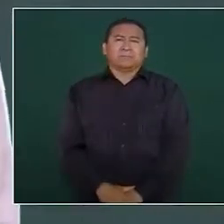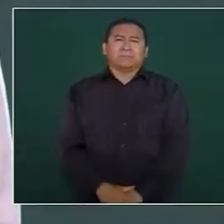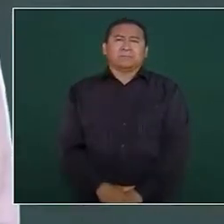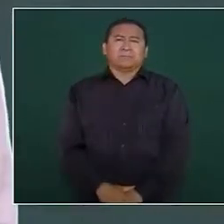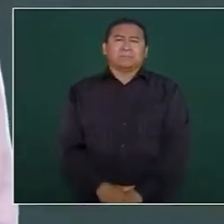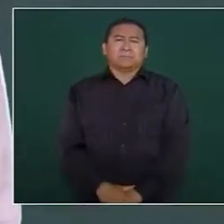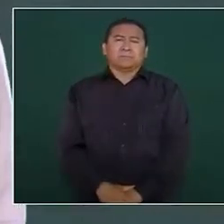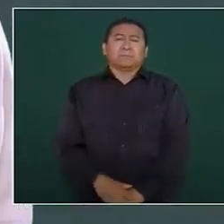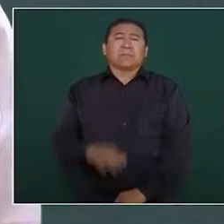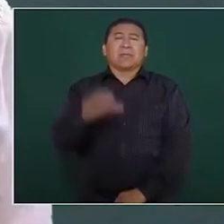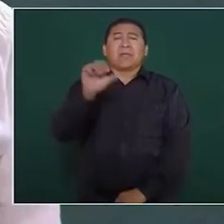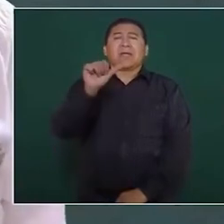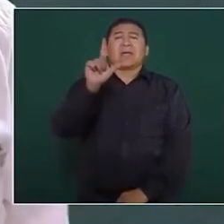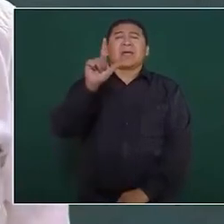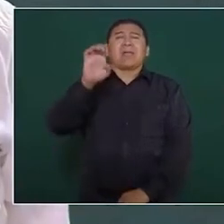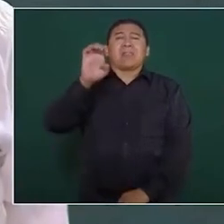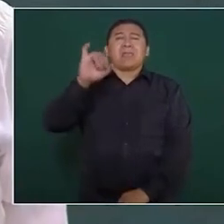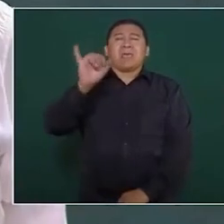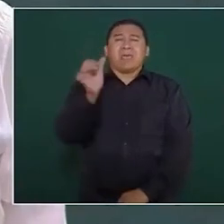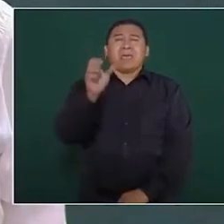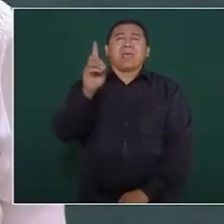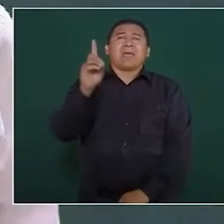Alejandro Moreno